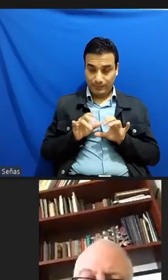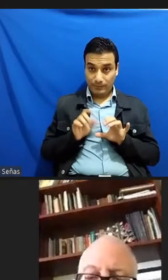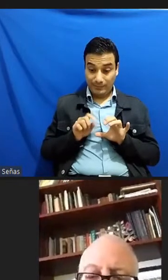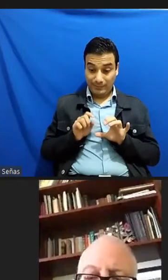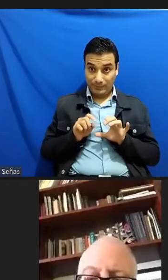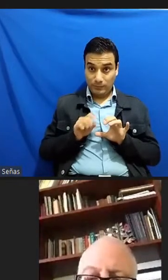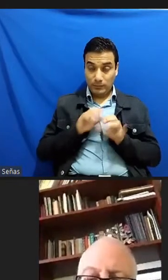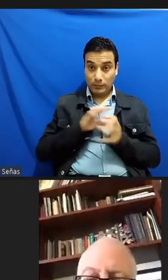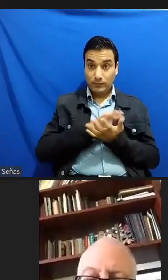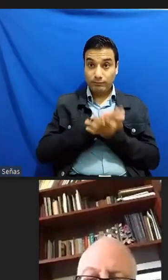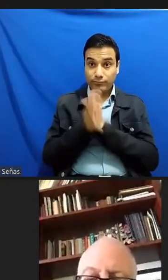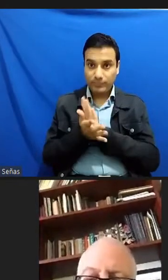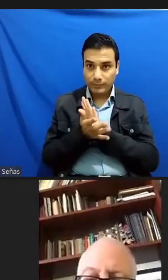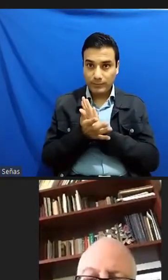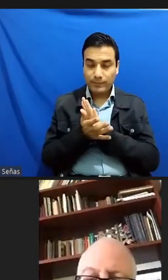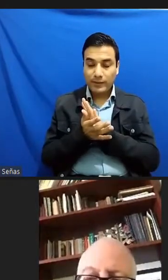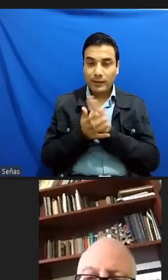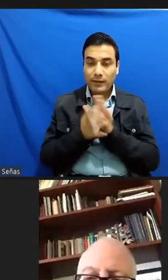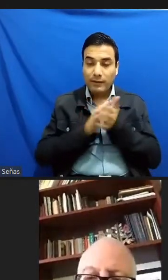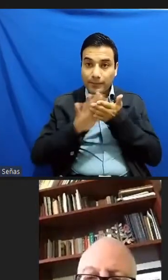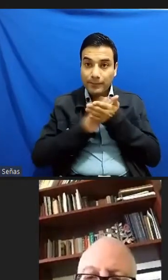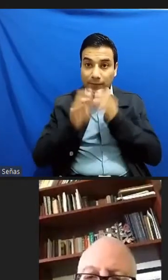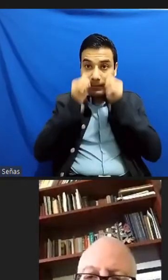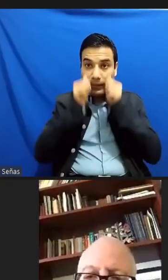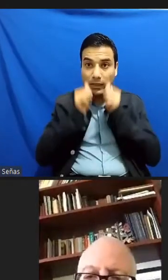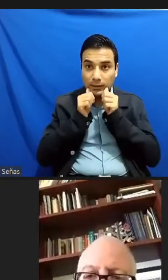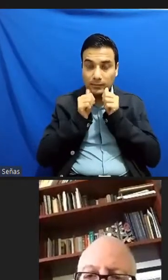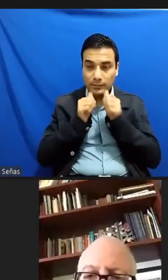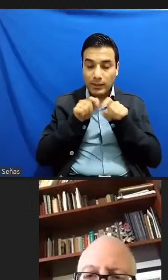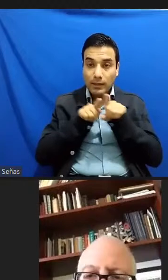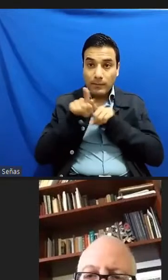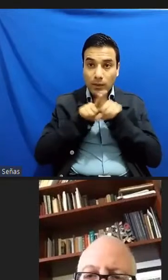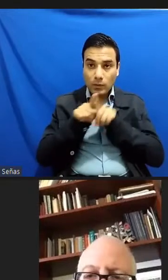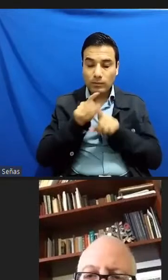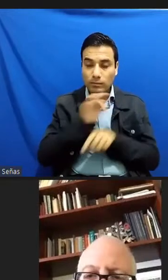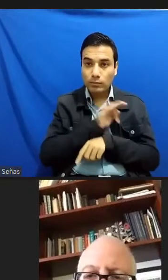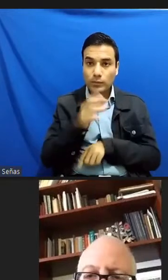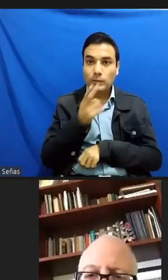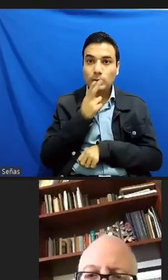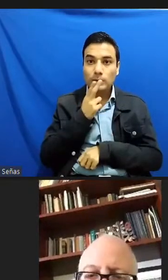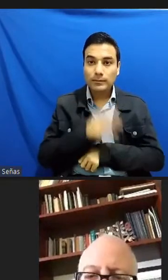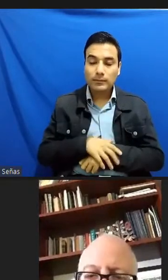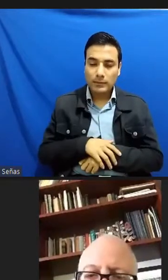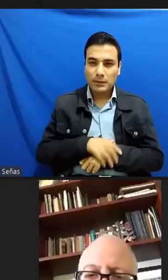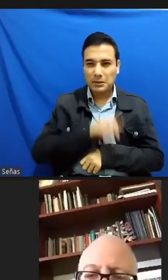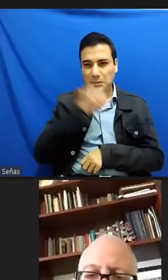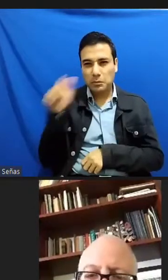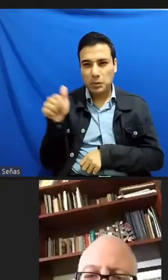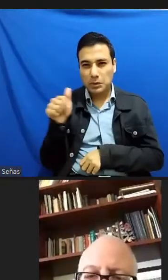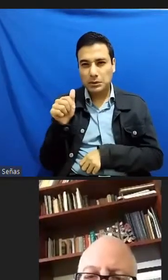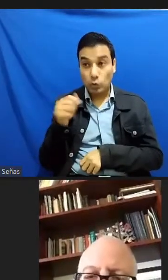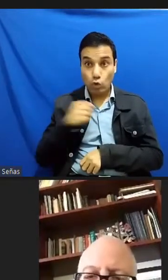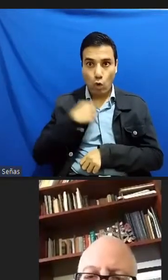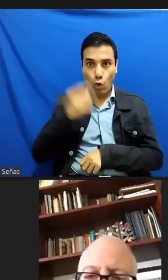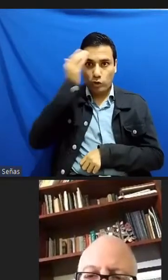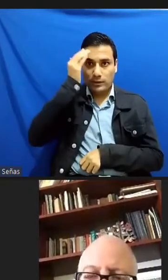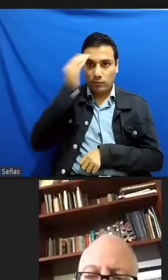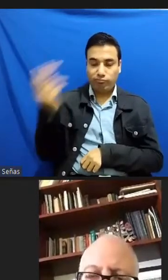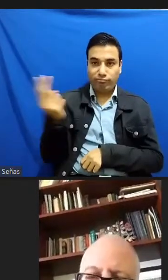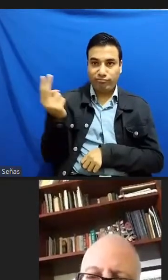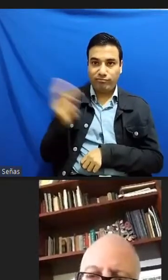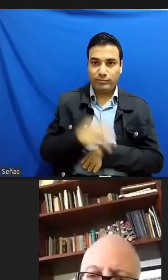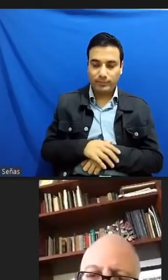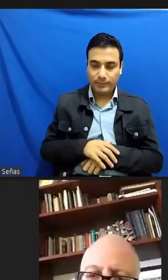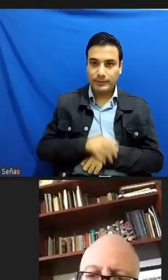utilizar ese implante único y luego bueno yo los conocí trabajé con ellos hicimos